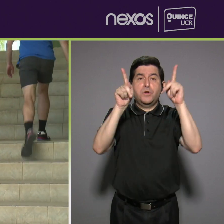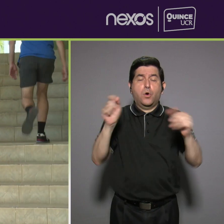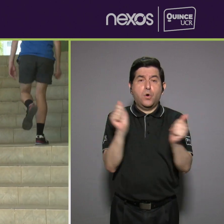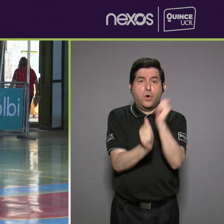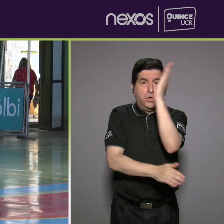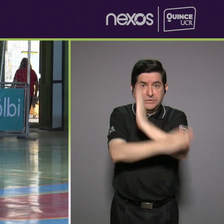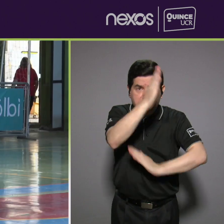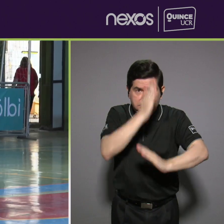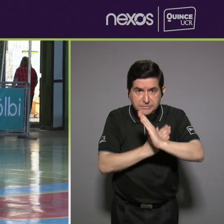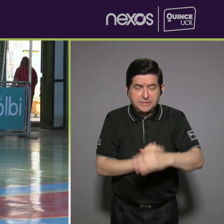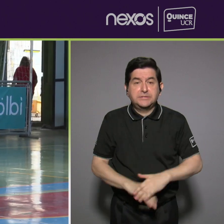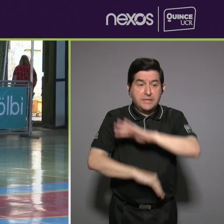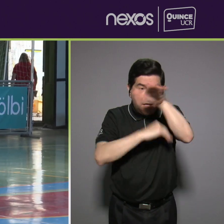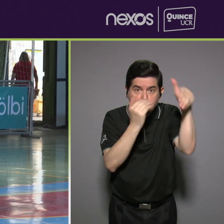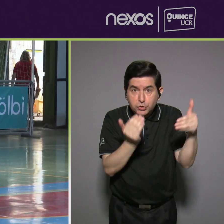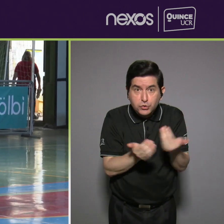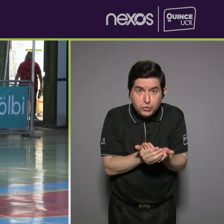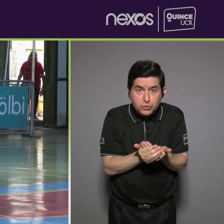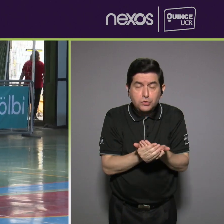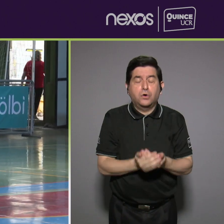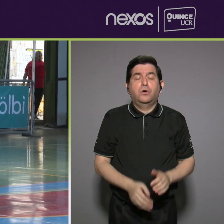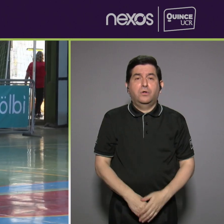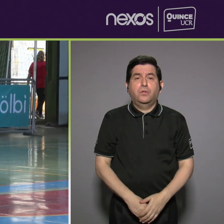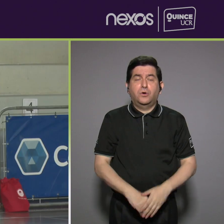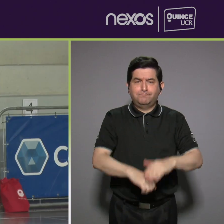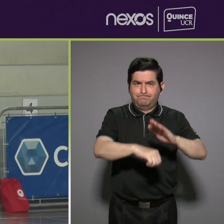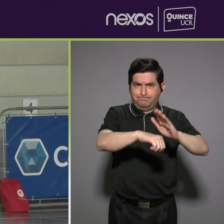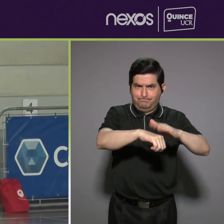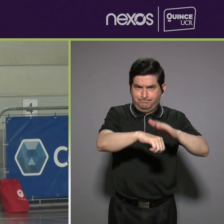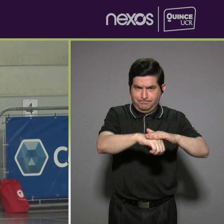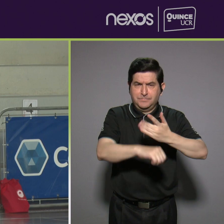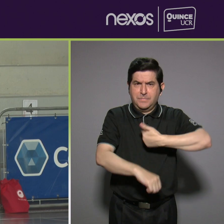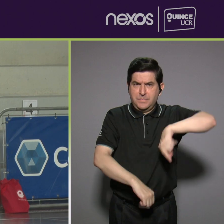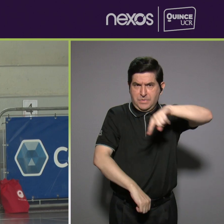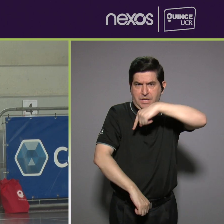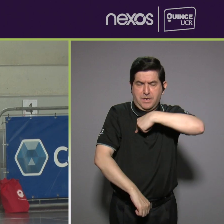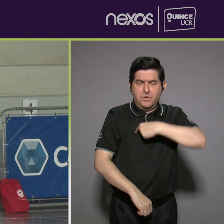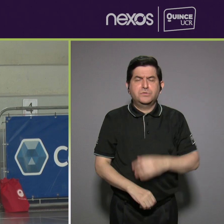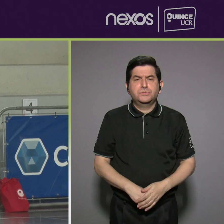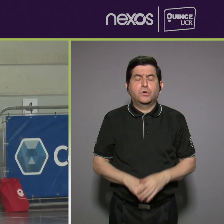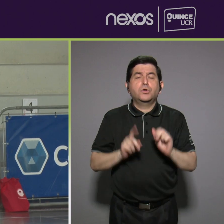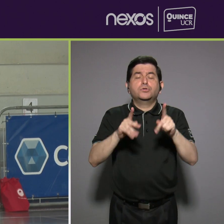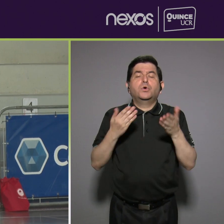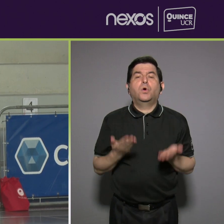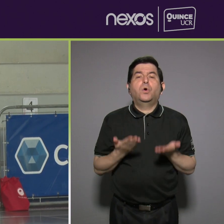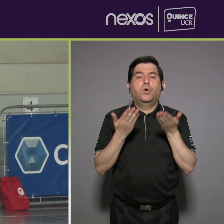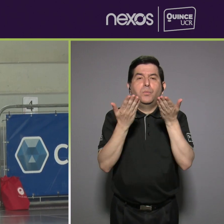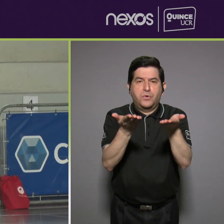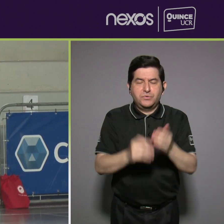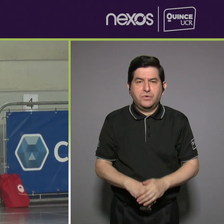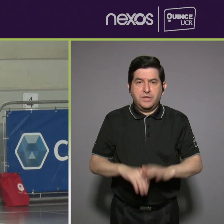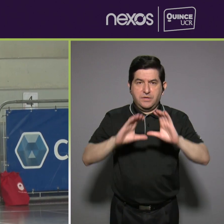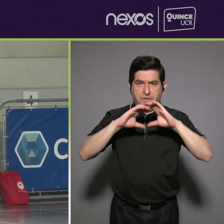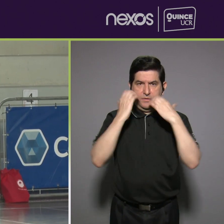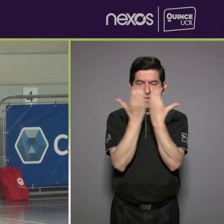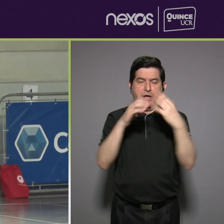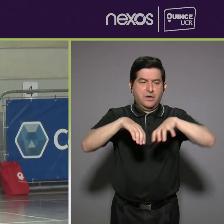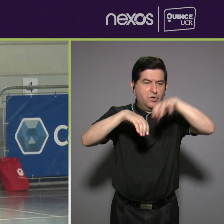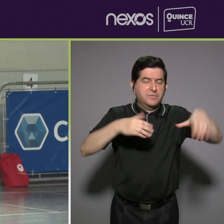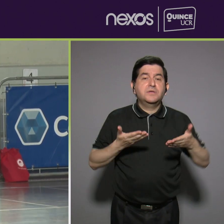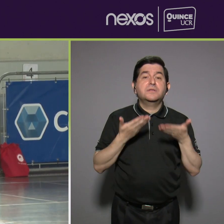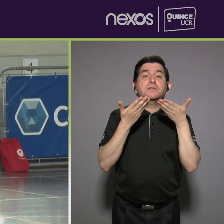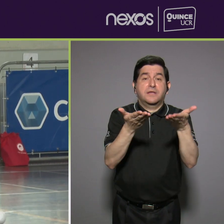discapacidad. Entonces todo eso hace que podamos tener también, brindar esa oportunidad, que los comités cantonales lo puedan dar,